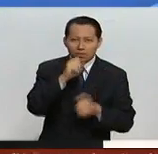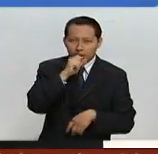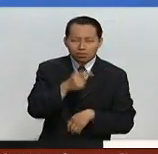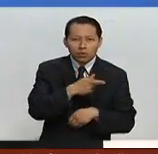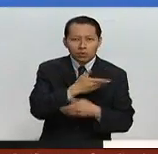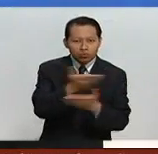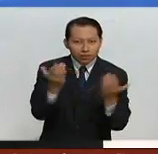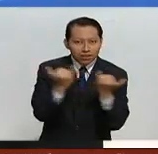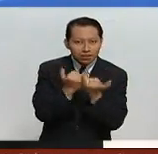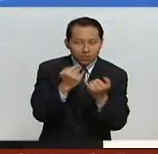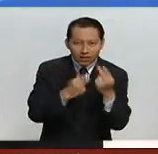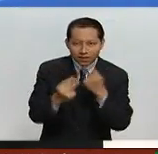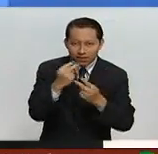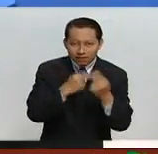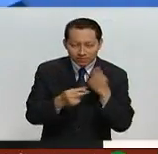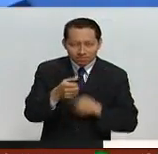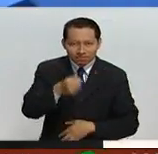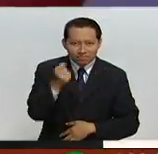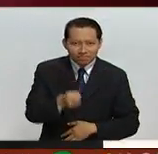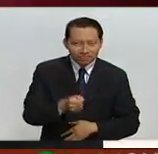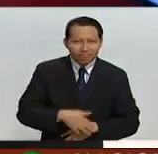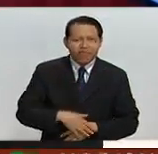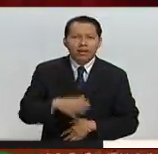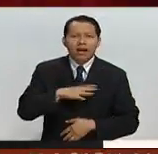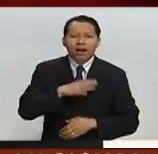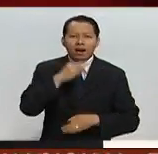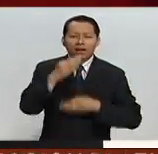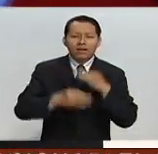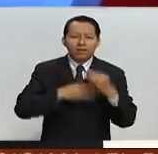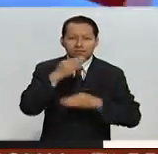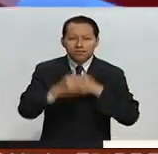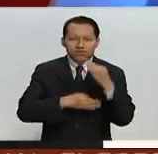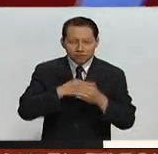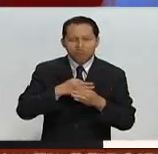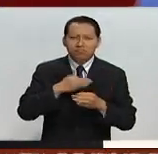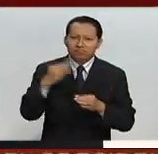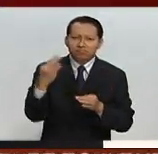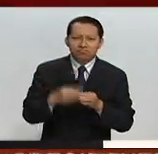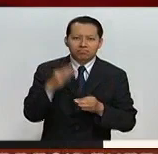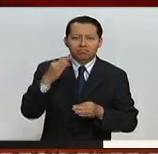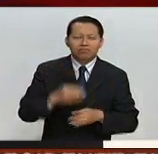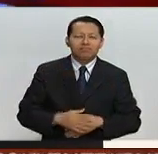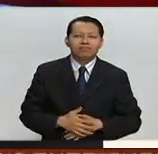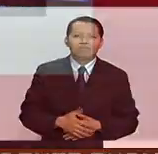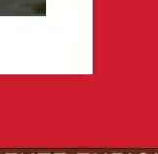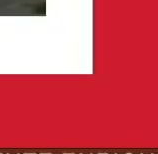todos ustedes quienes nos sintonizan. Este es su informativo. Y le tenemos la noticia al día.